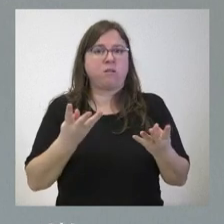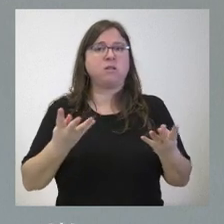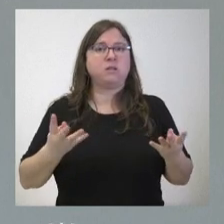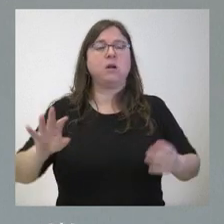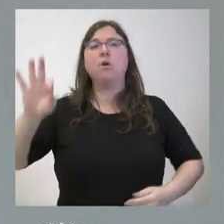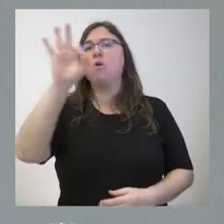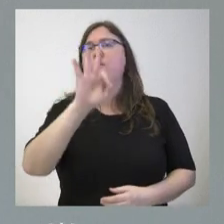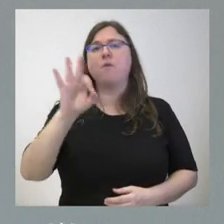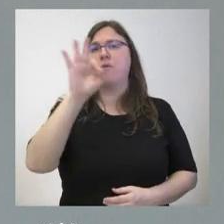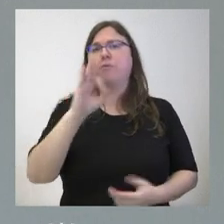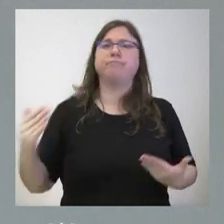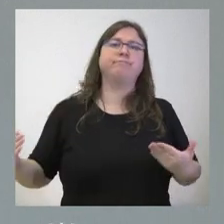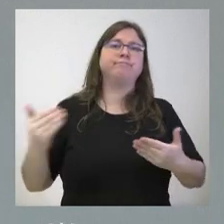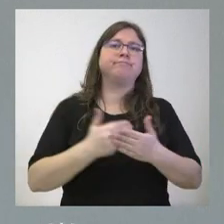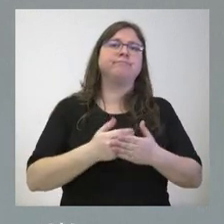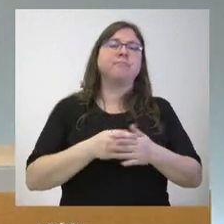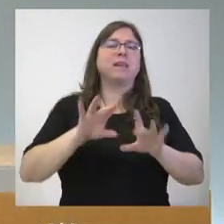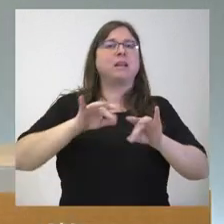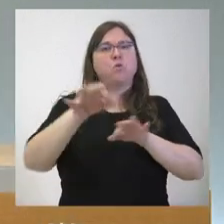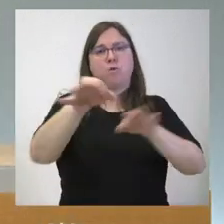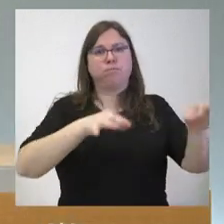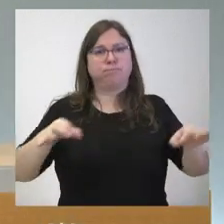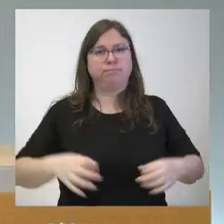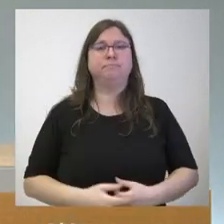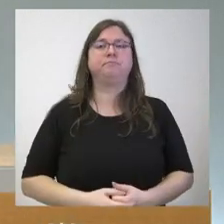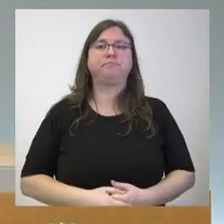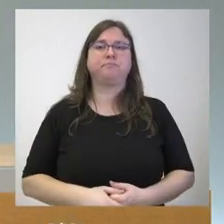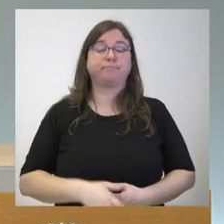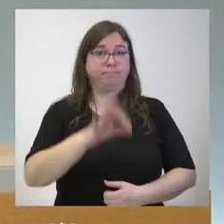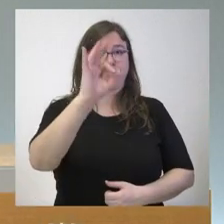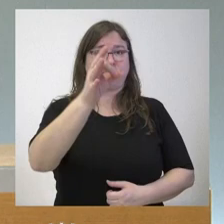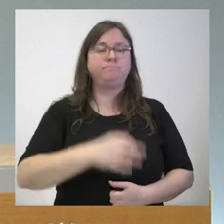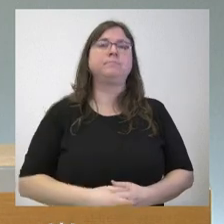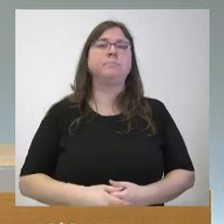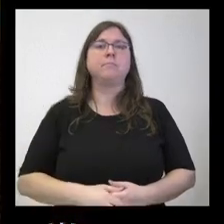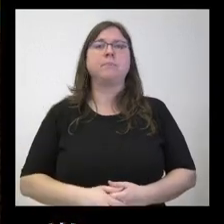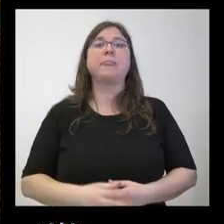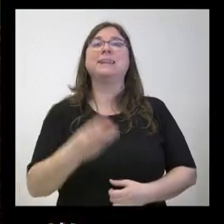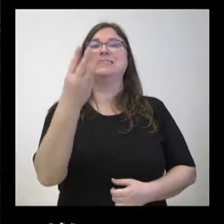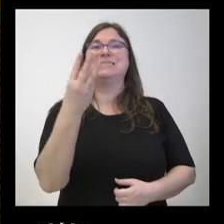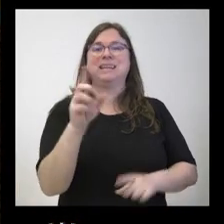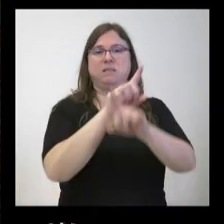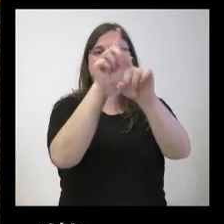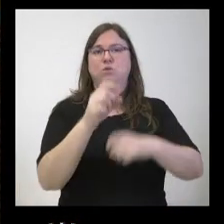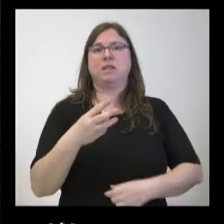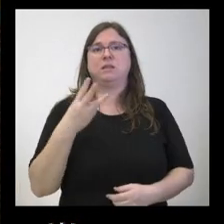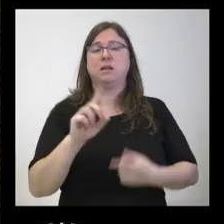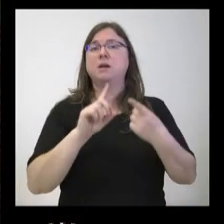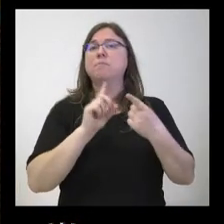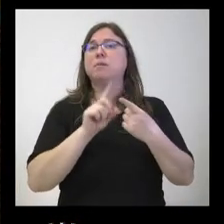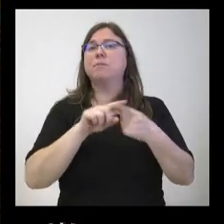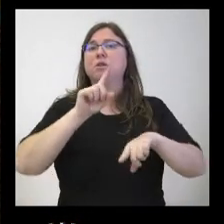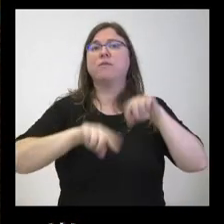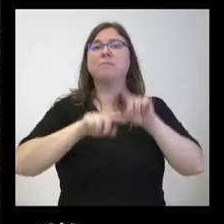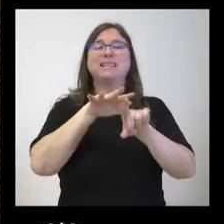o todo lo que tiene que ver con la dispersión territorial. Sí tres preguntas en primer lugar dada la situación